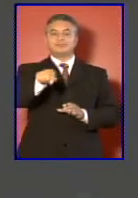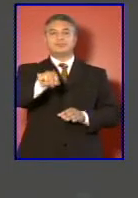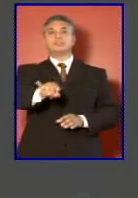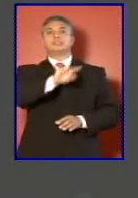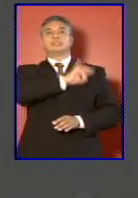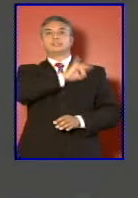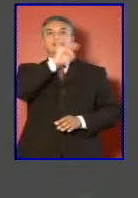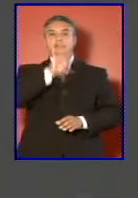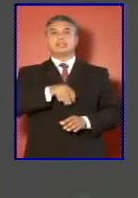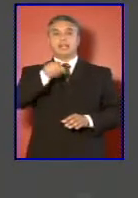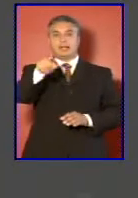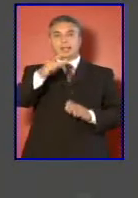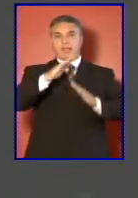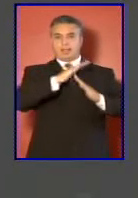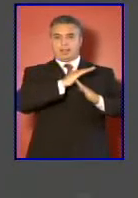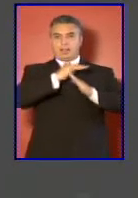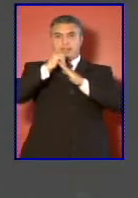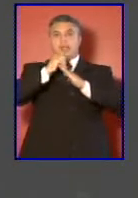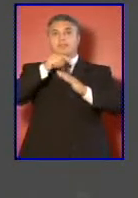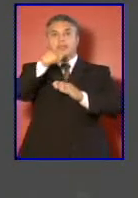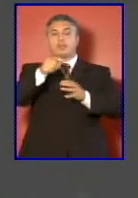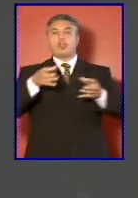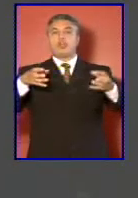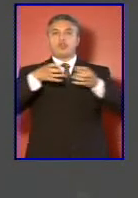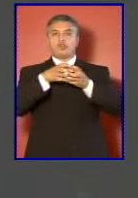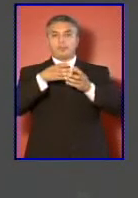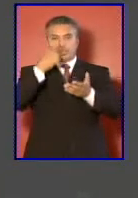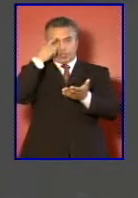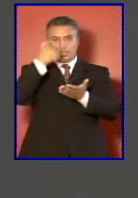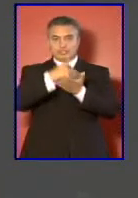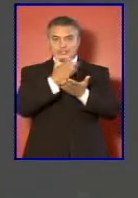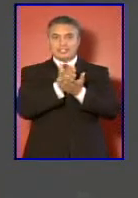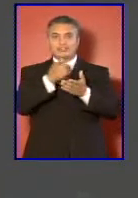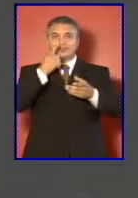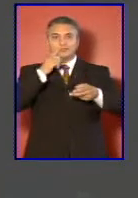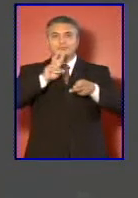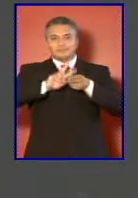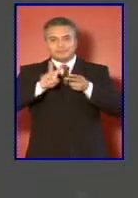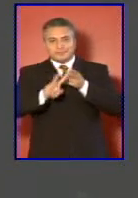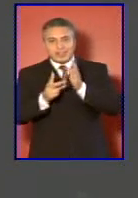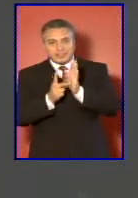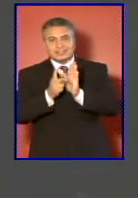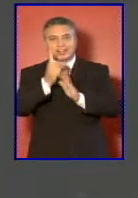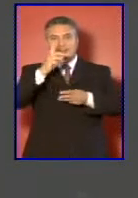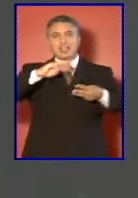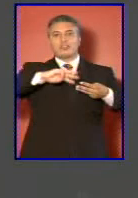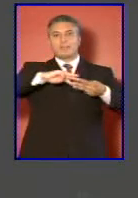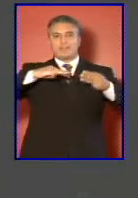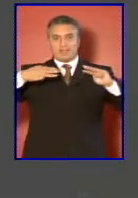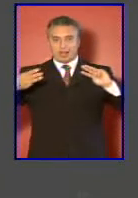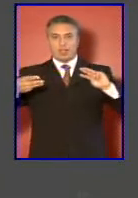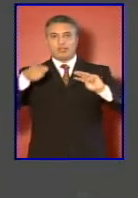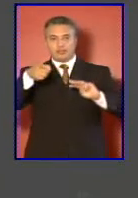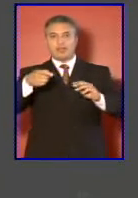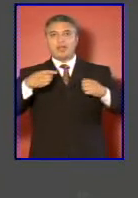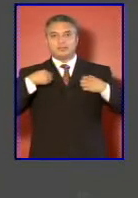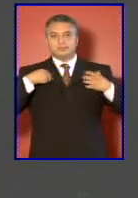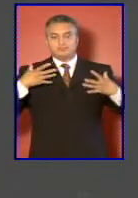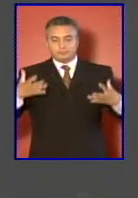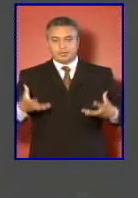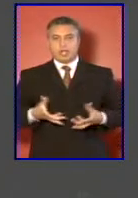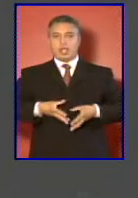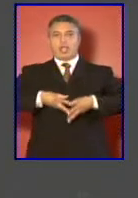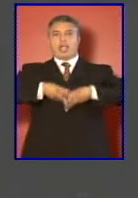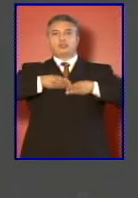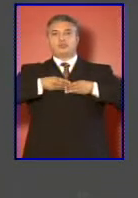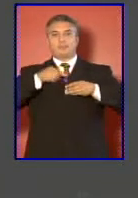liderar el grupo técnico que está desarrollando la metodología común para asumir dicha política en toda